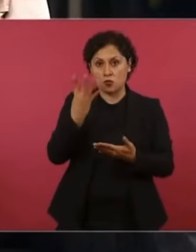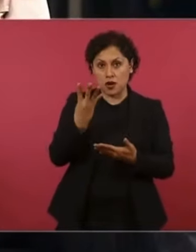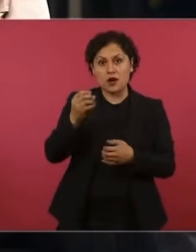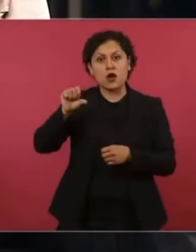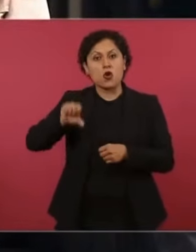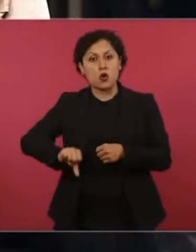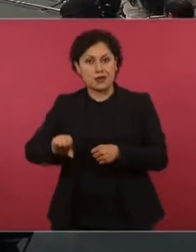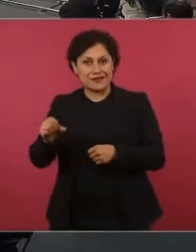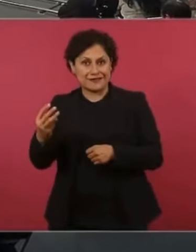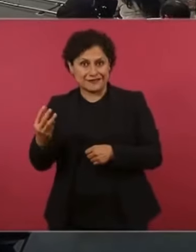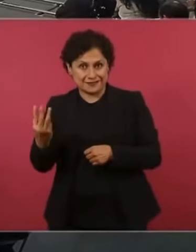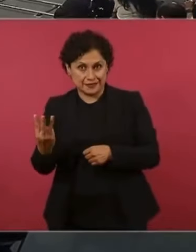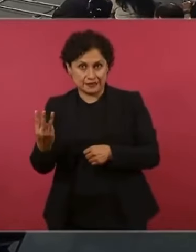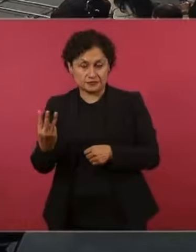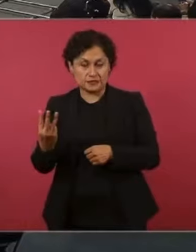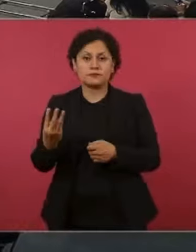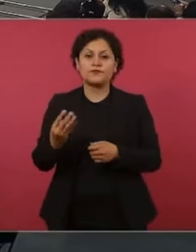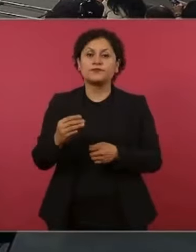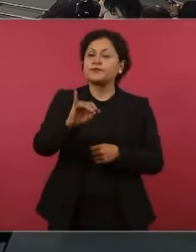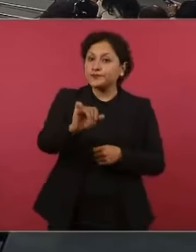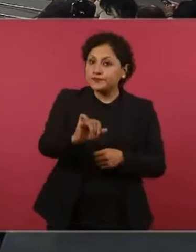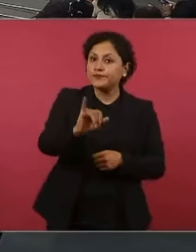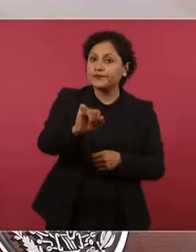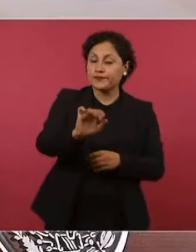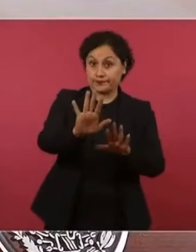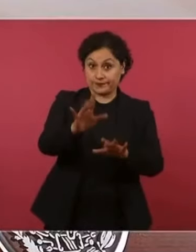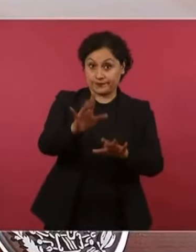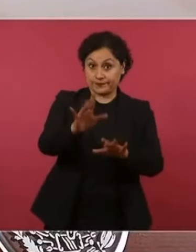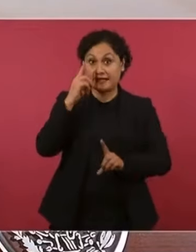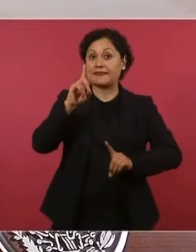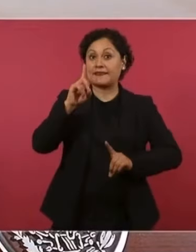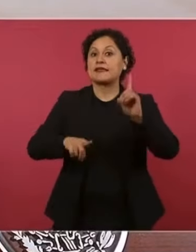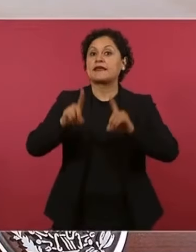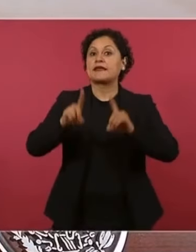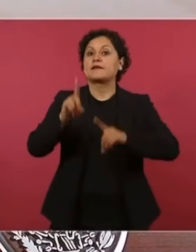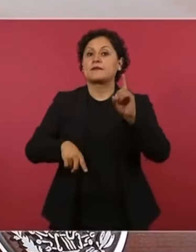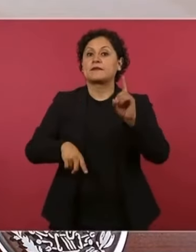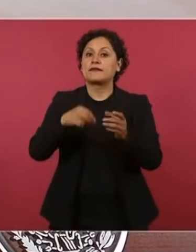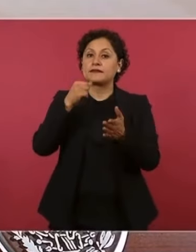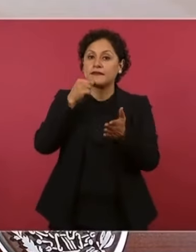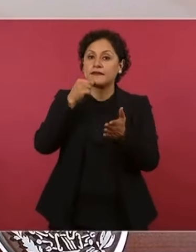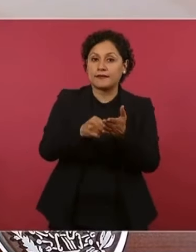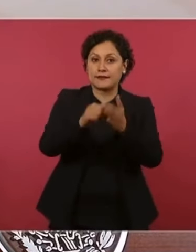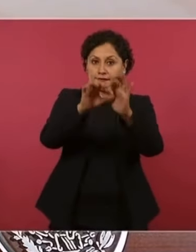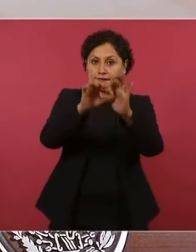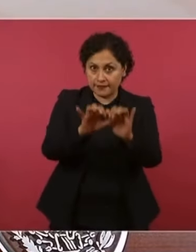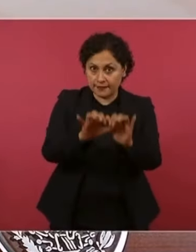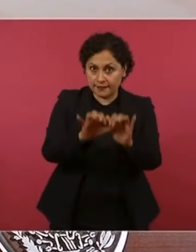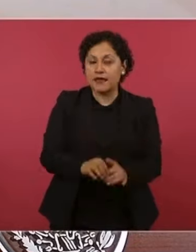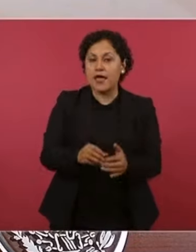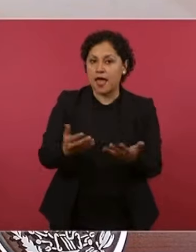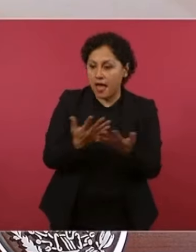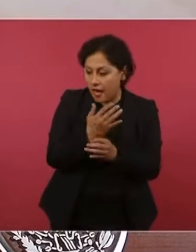sí, sí, pero es que depende también del levantamiento de las actas, del trámite que se